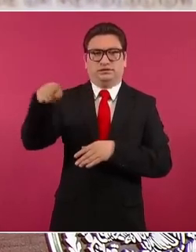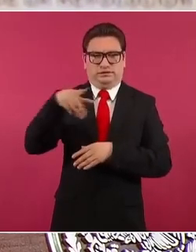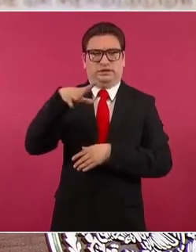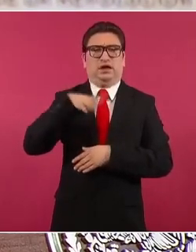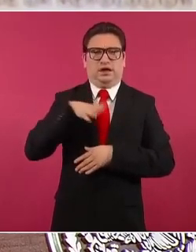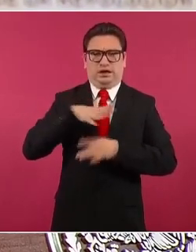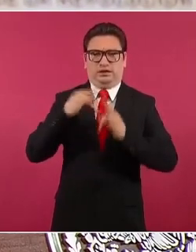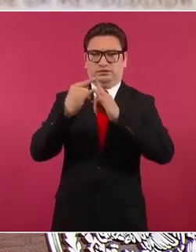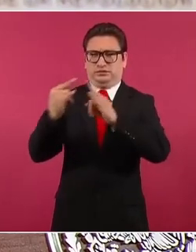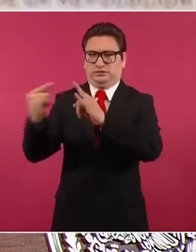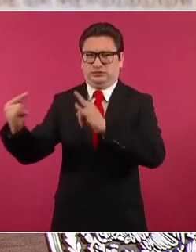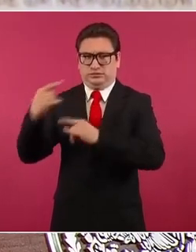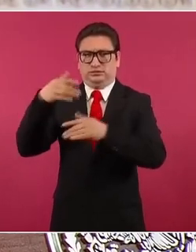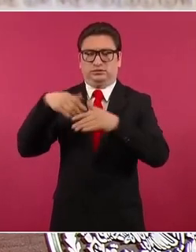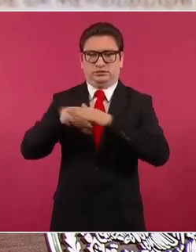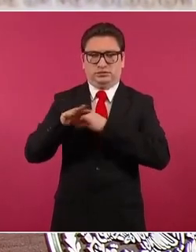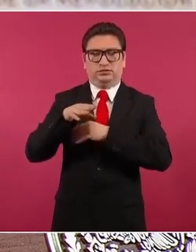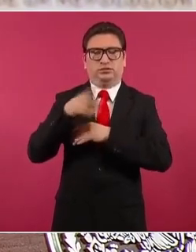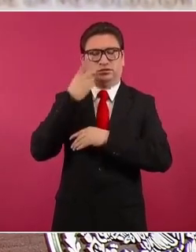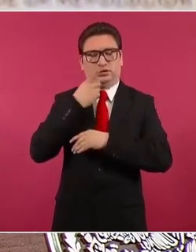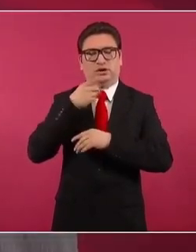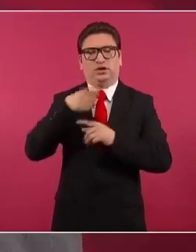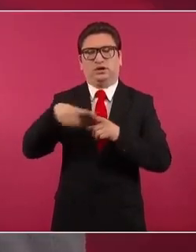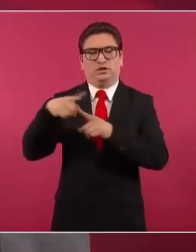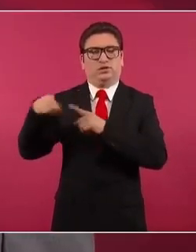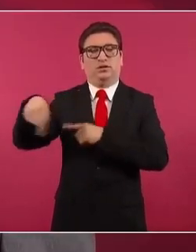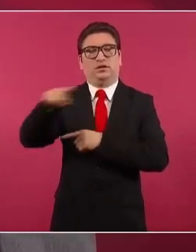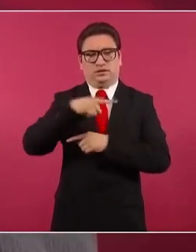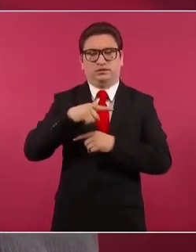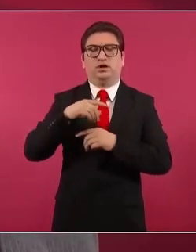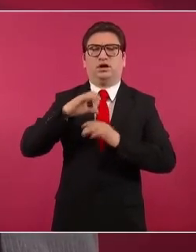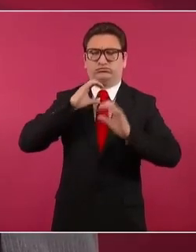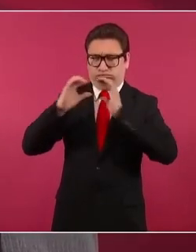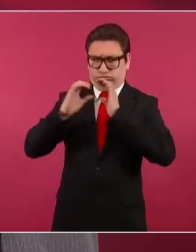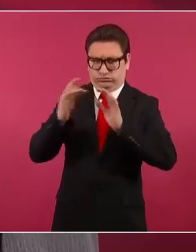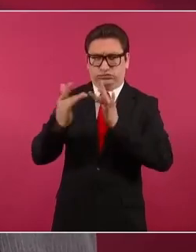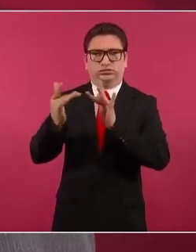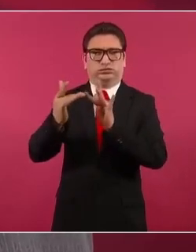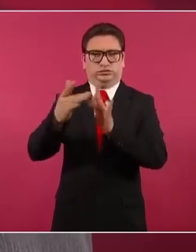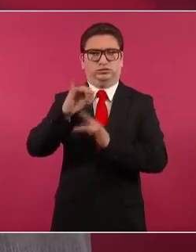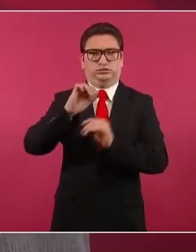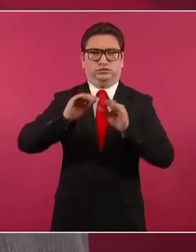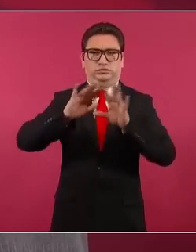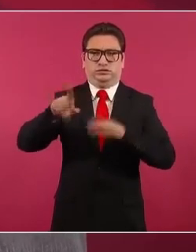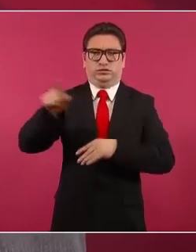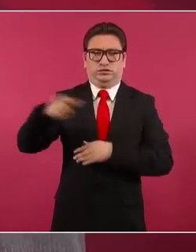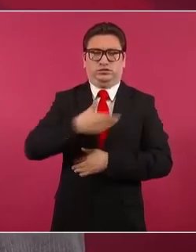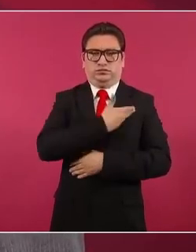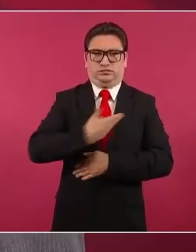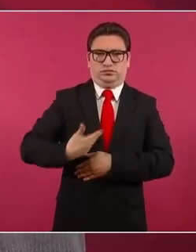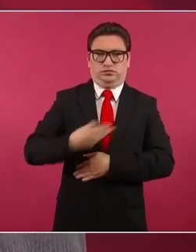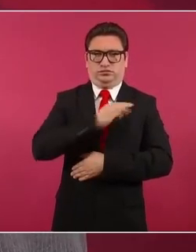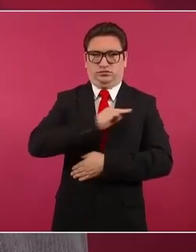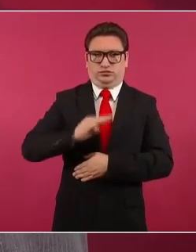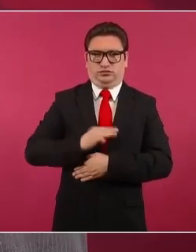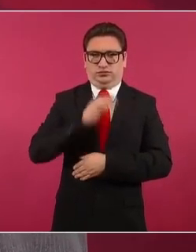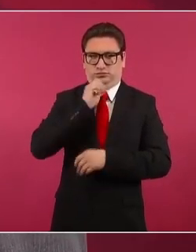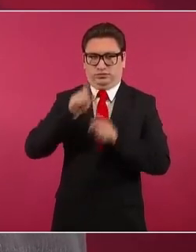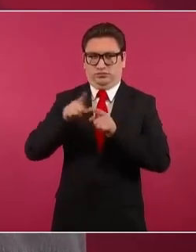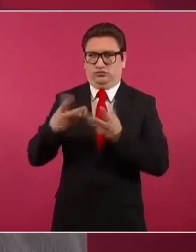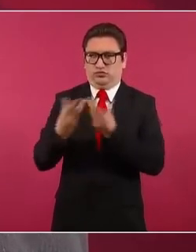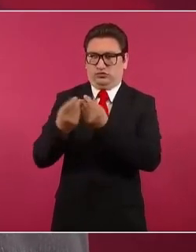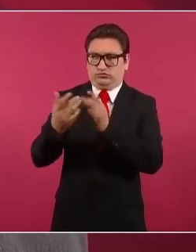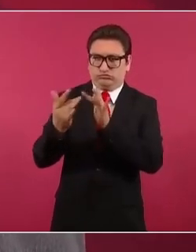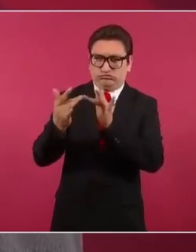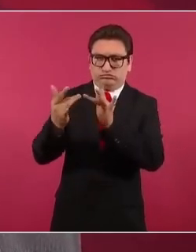y se tiene comunicación con los presidentes municipales de